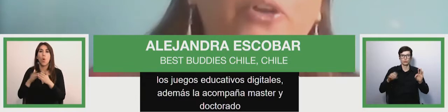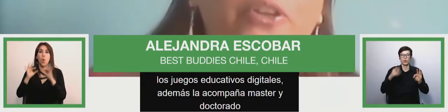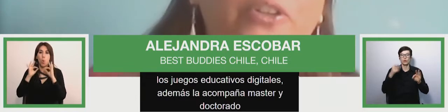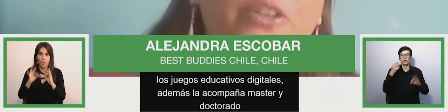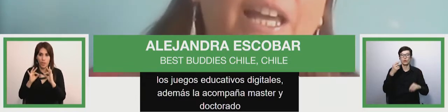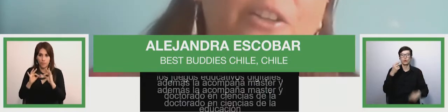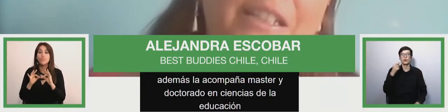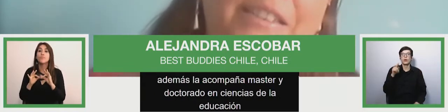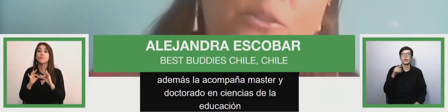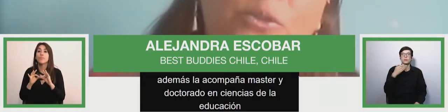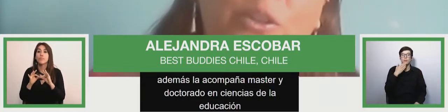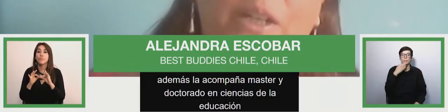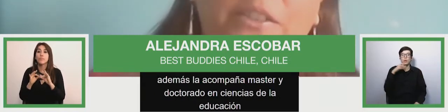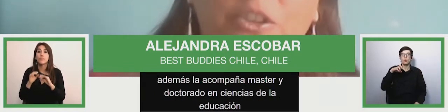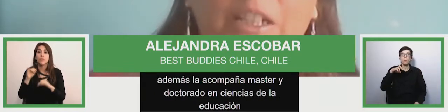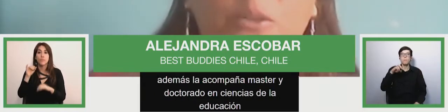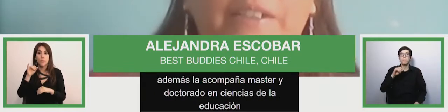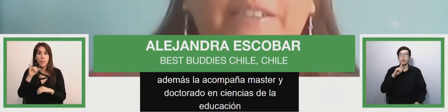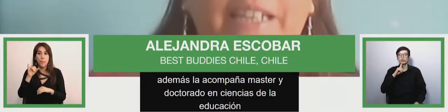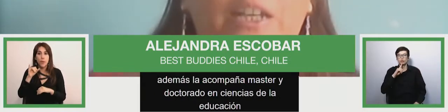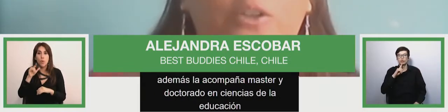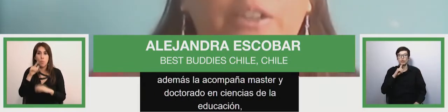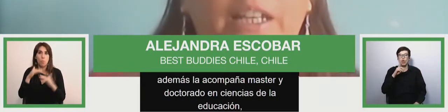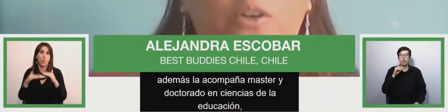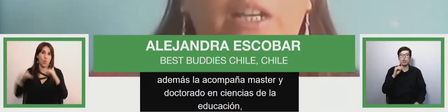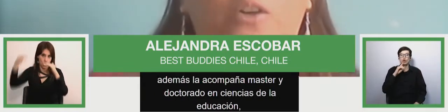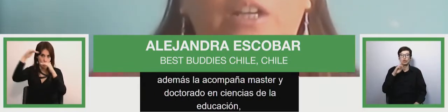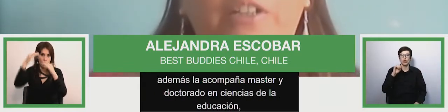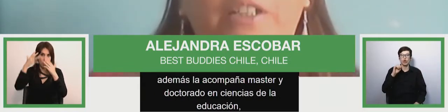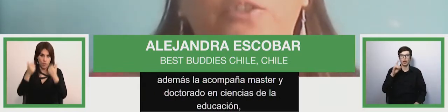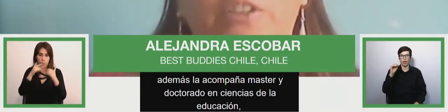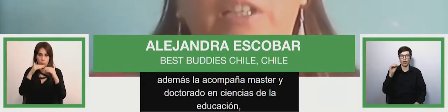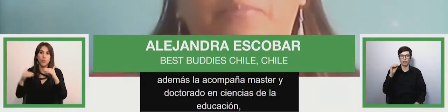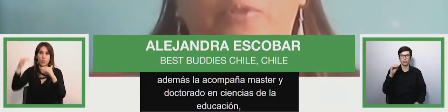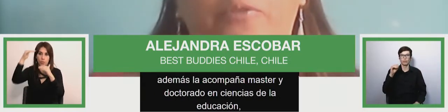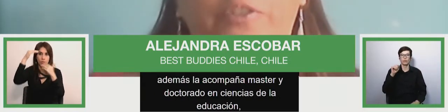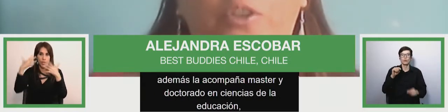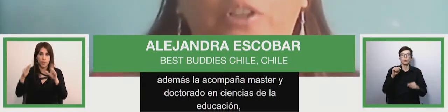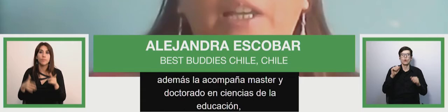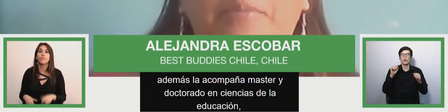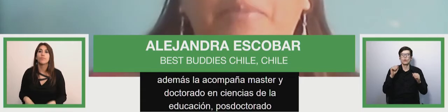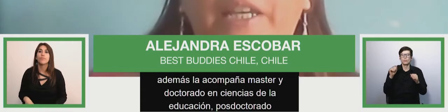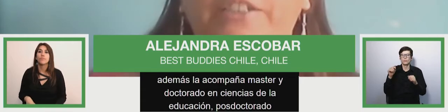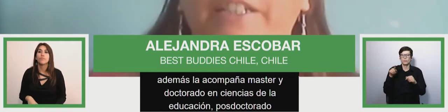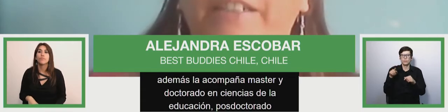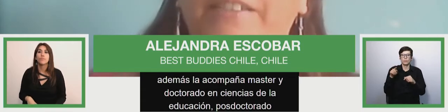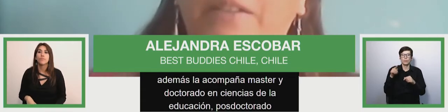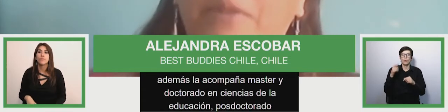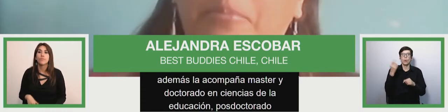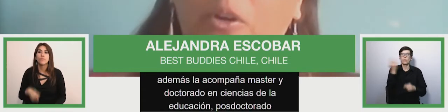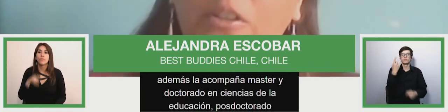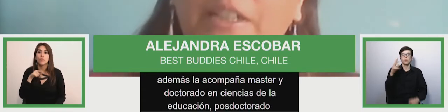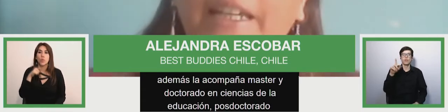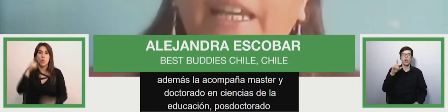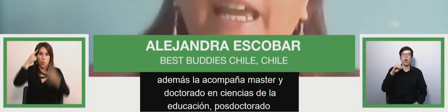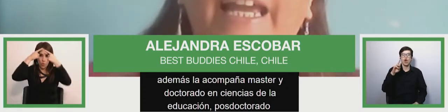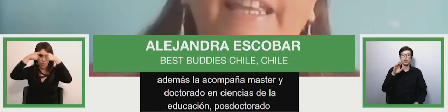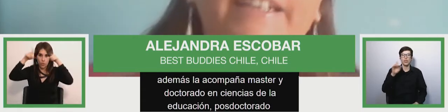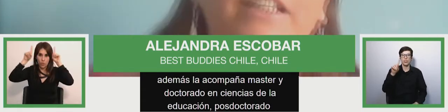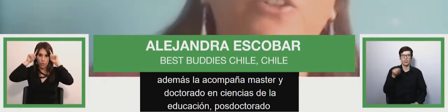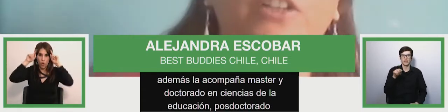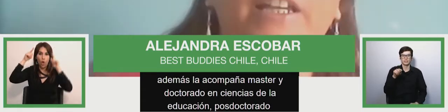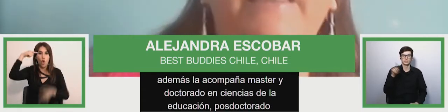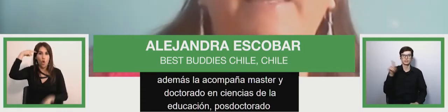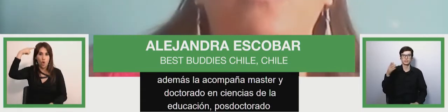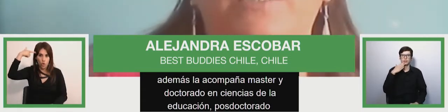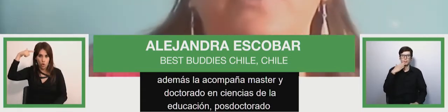postdoctorada en el Instituto de Educación de la Universidad de Londres con la colaboración del profesor Ph.D. Stephen Ball, es